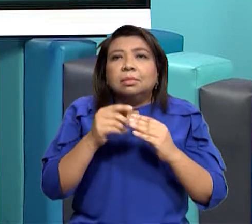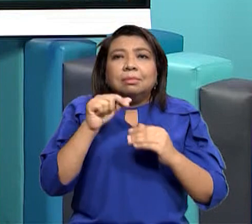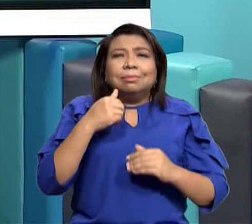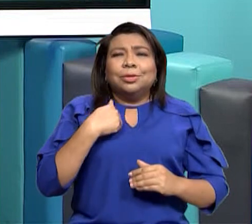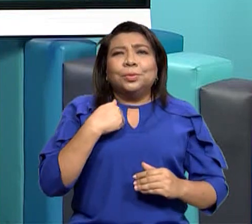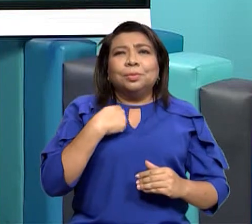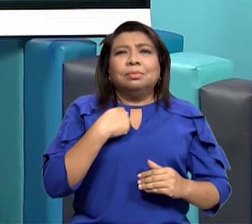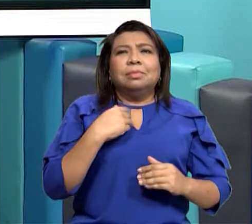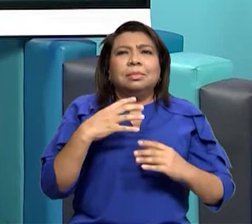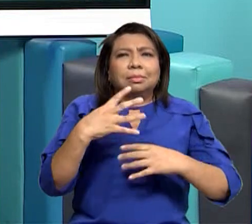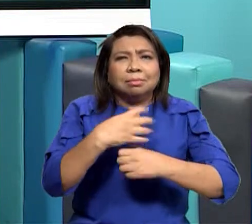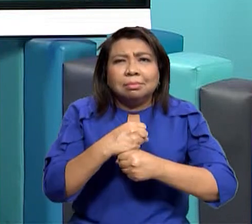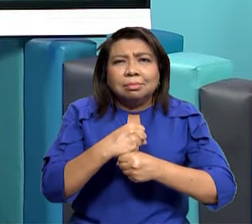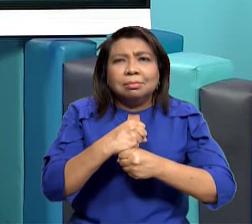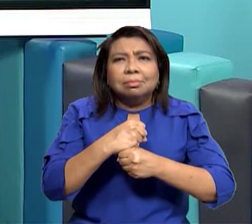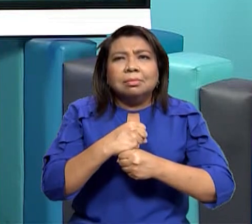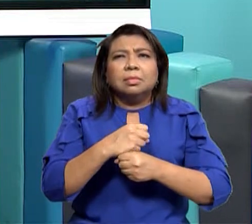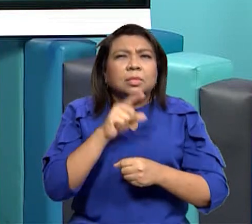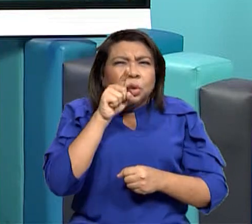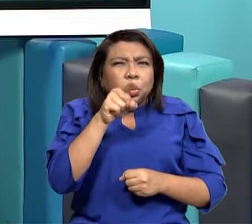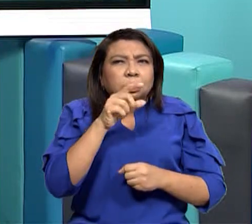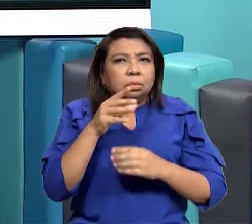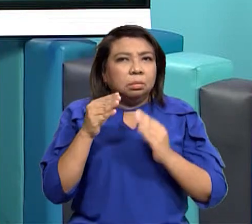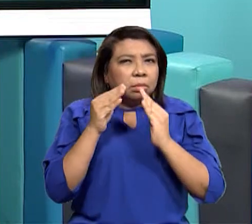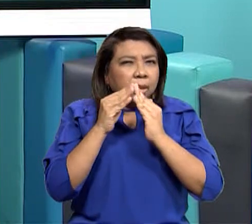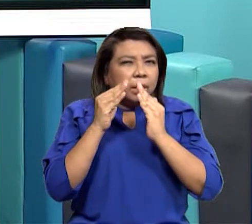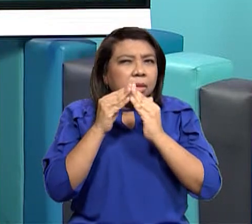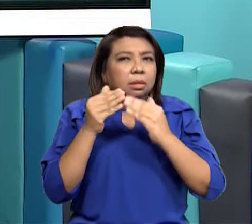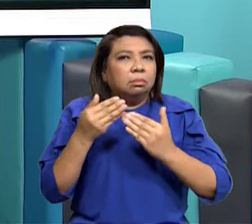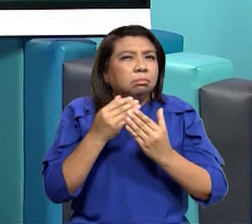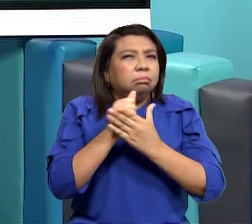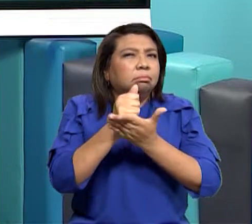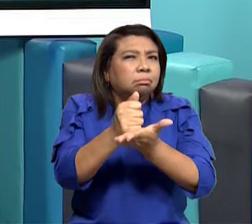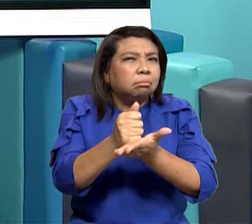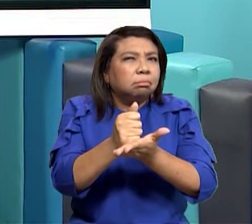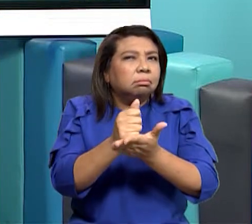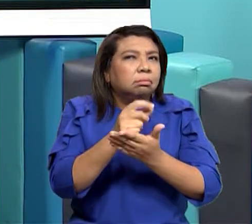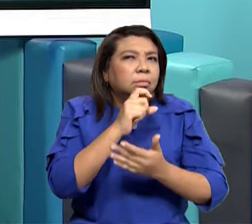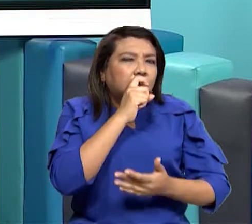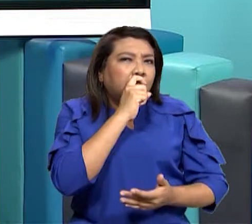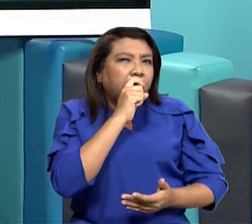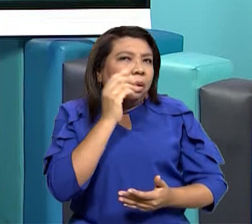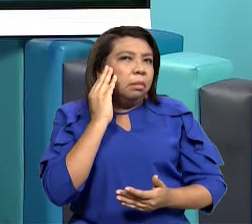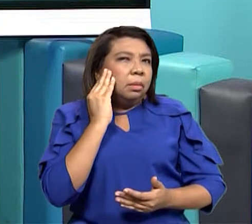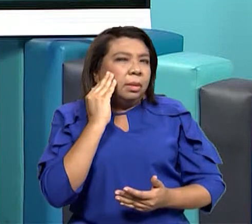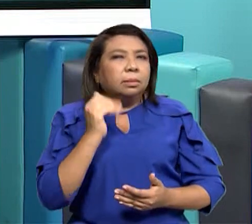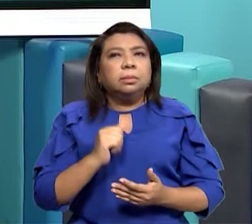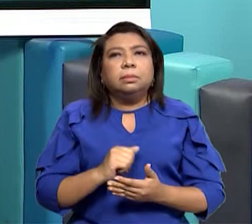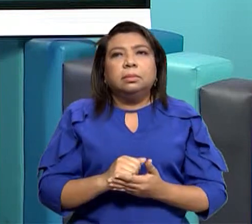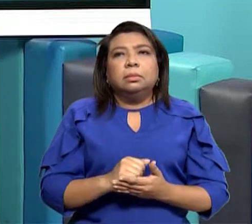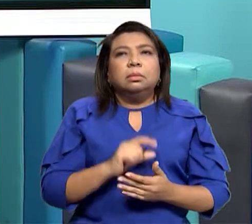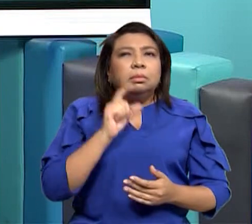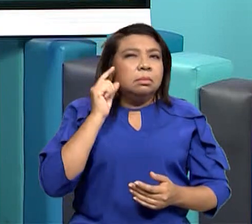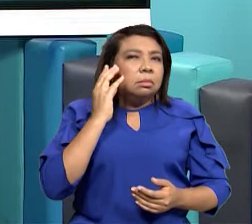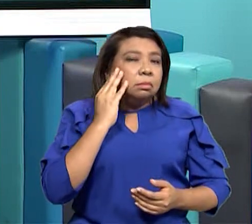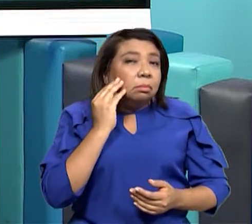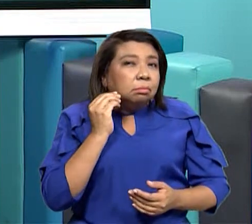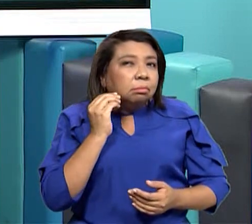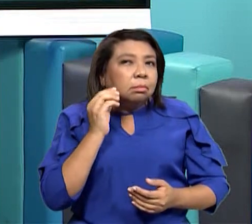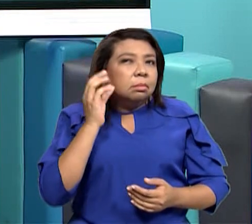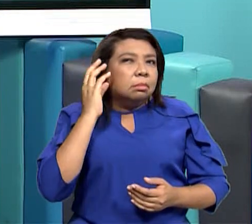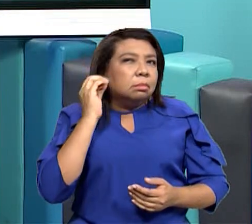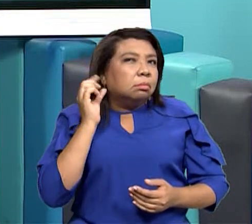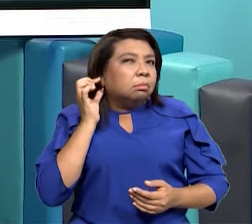tú haces? ¿Ayudas a tu mamá? ¿Ayudas a tu papá? ¿O ayudas a tu tía o tu abuelita? ¿O ayudas a